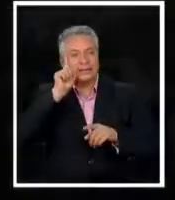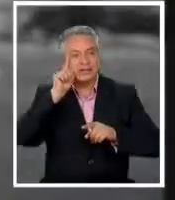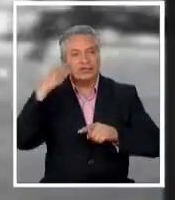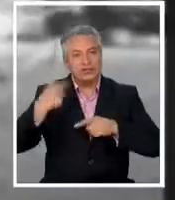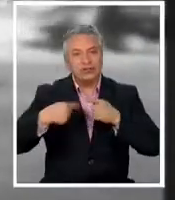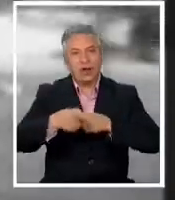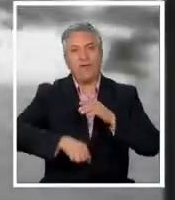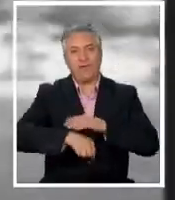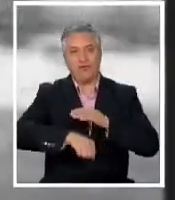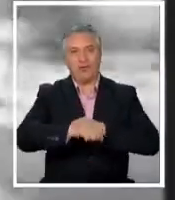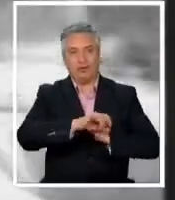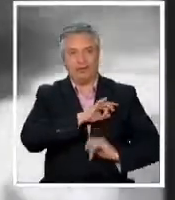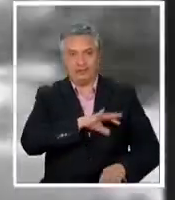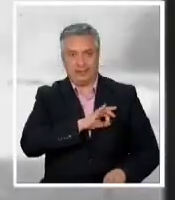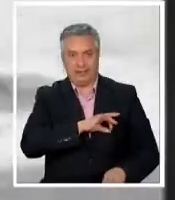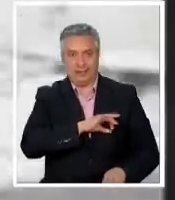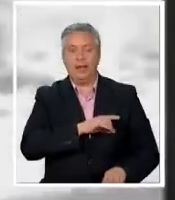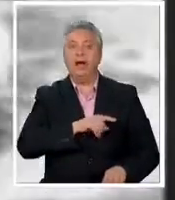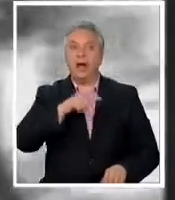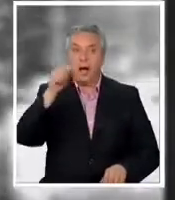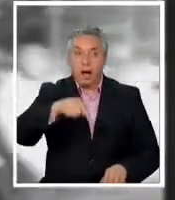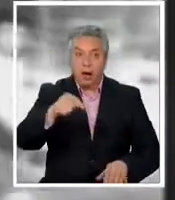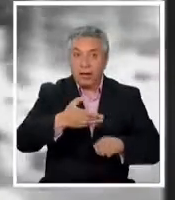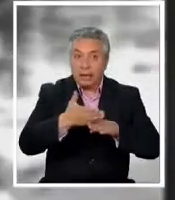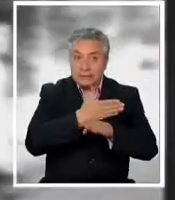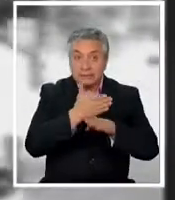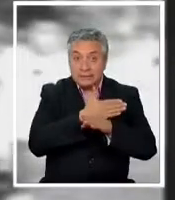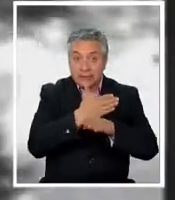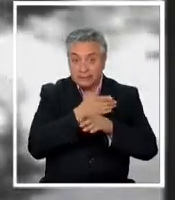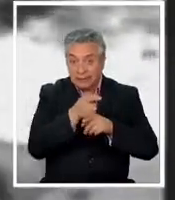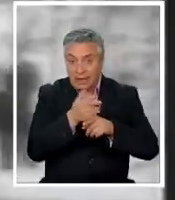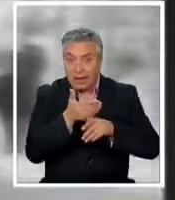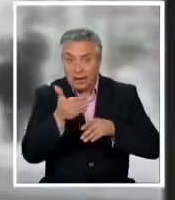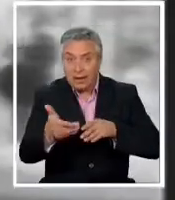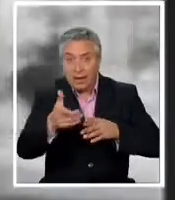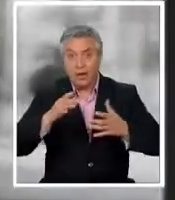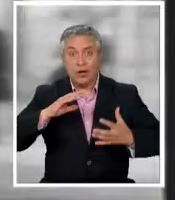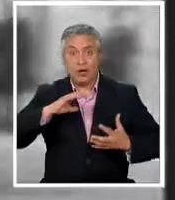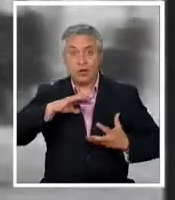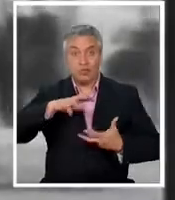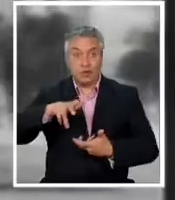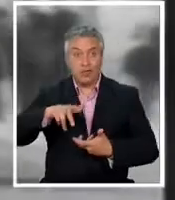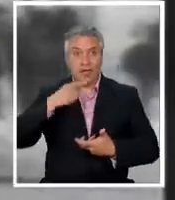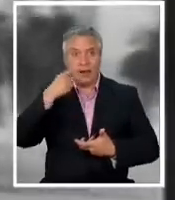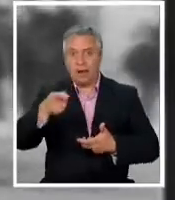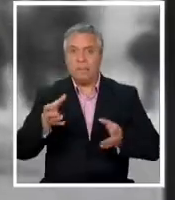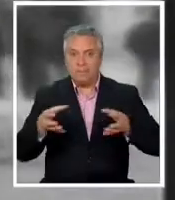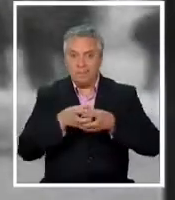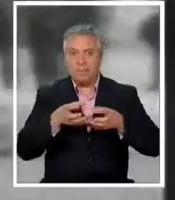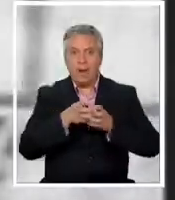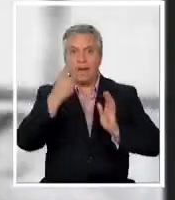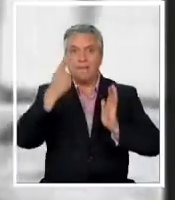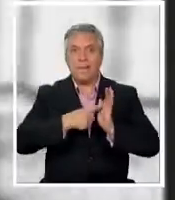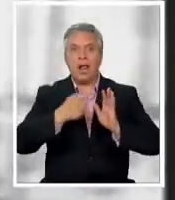Pero donde las condiciones y las expectativas previas al Mundial no acompañaban al recordado plantel de 1962